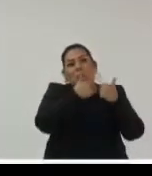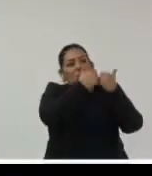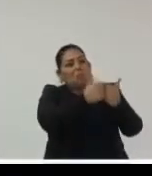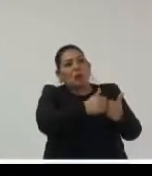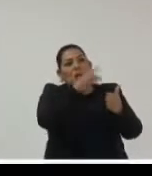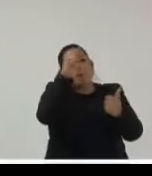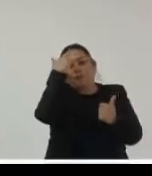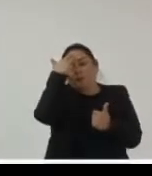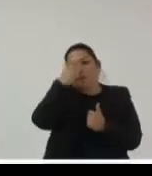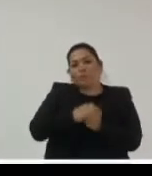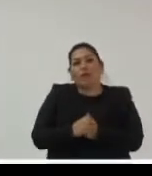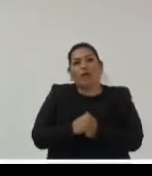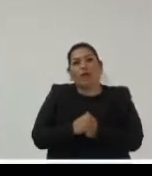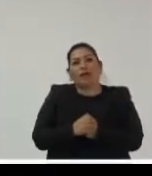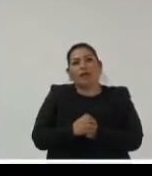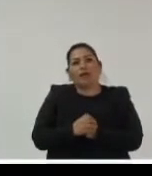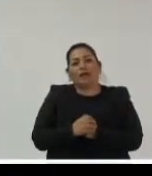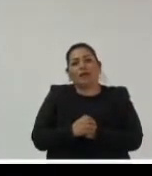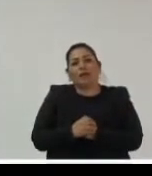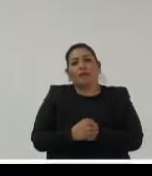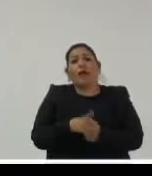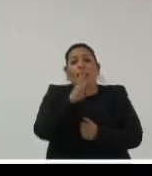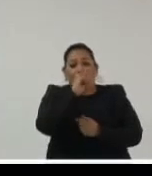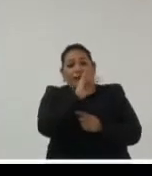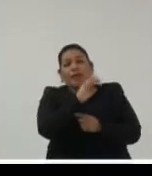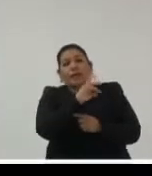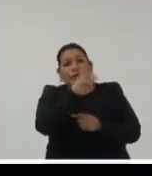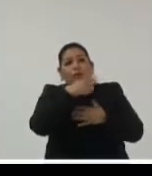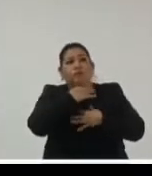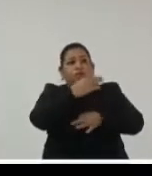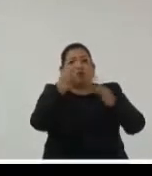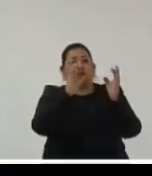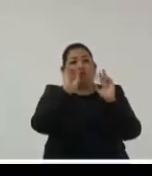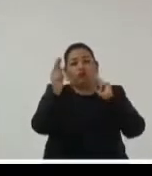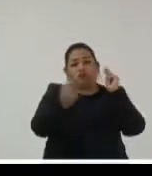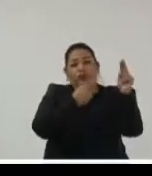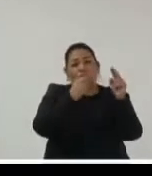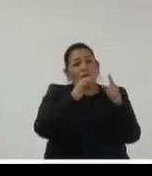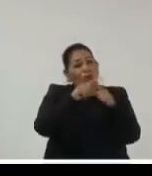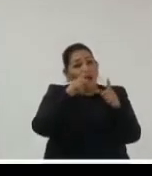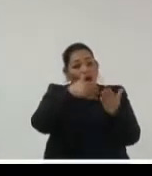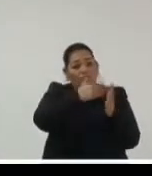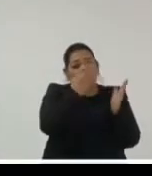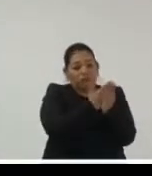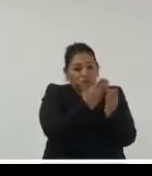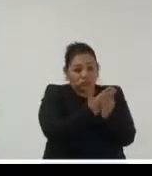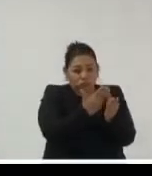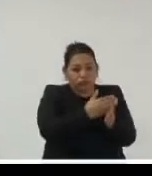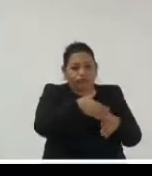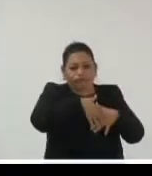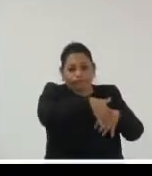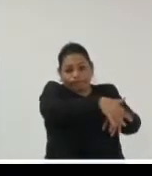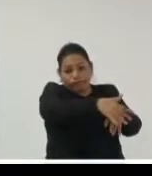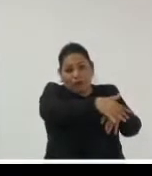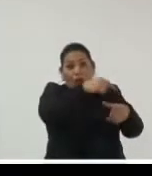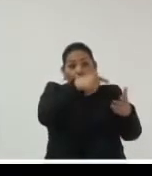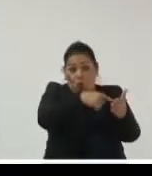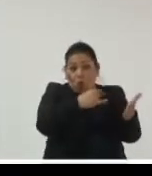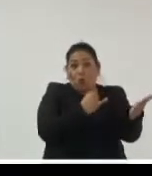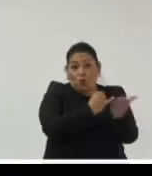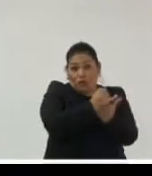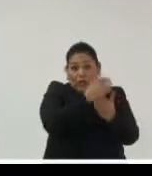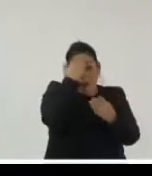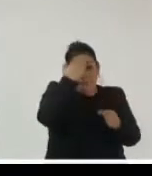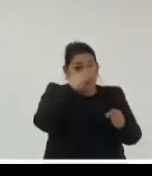recordemos la declaración universal de los archivos no la voy a leer pero los archivos tienen que custodiar decisiones actuaciones y